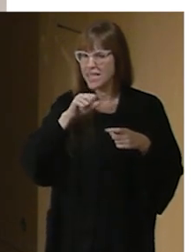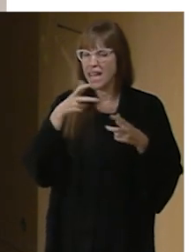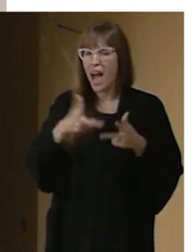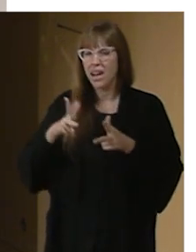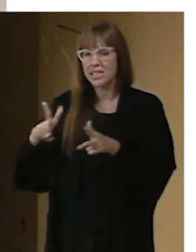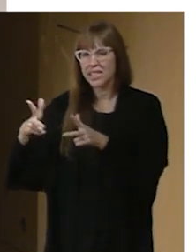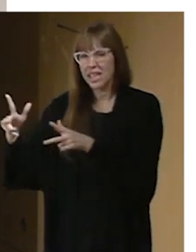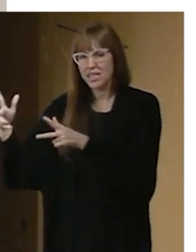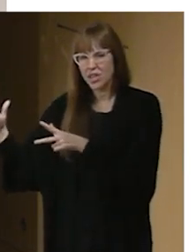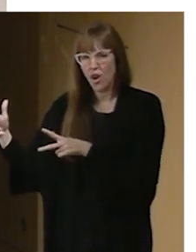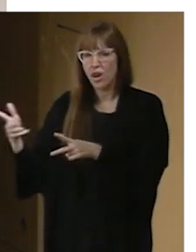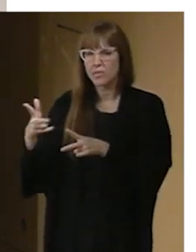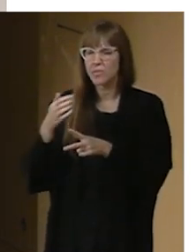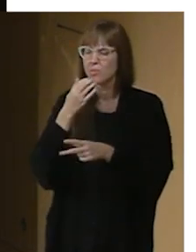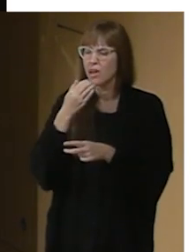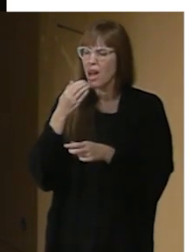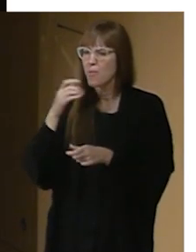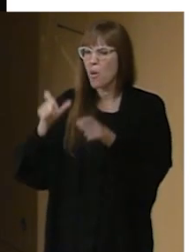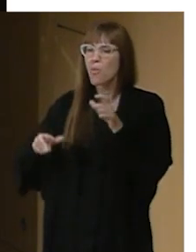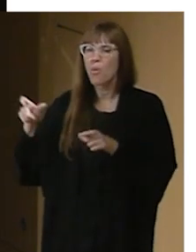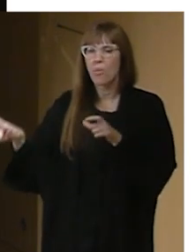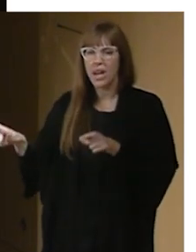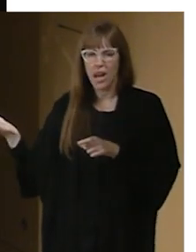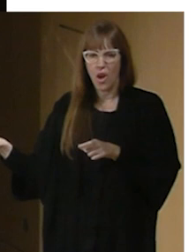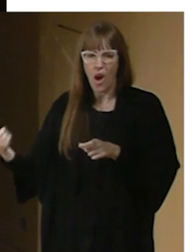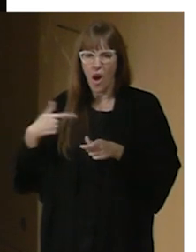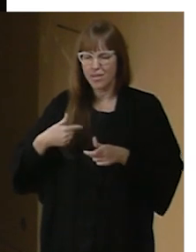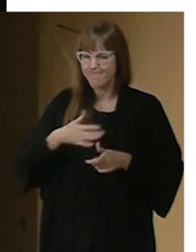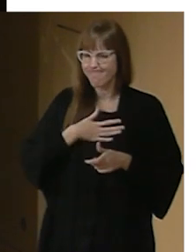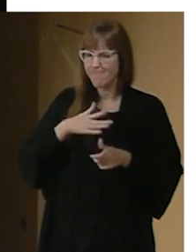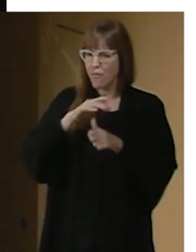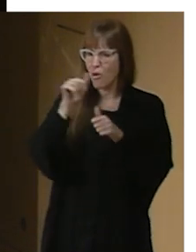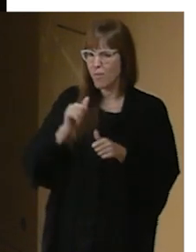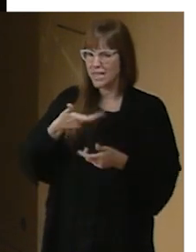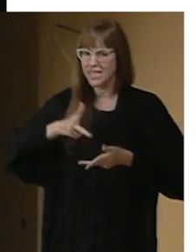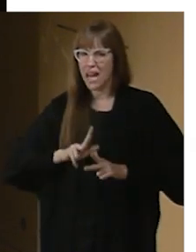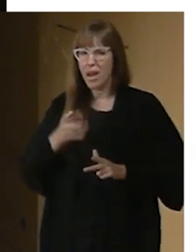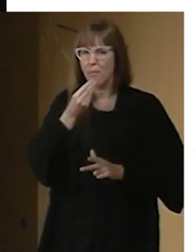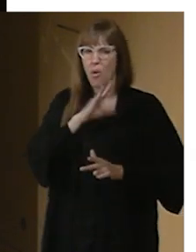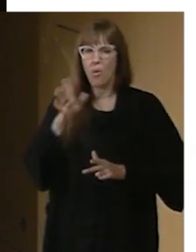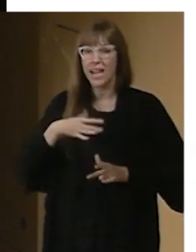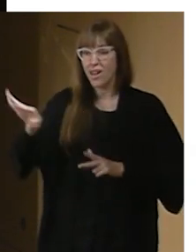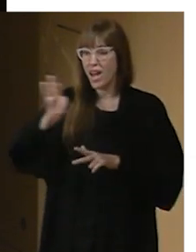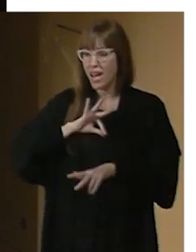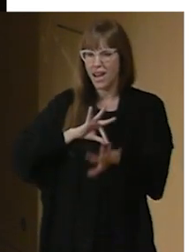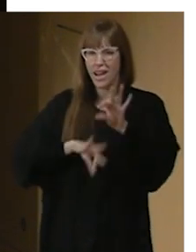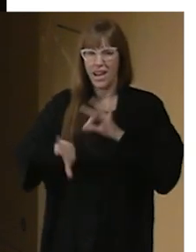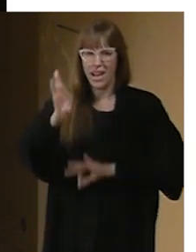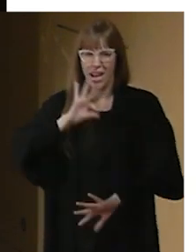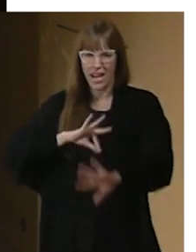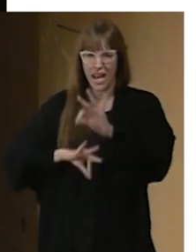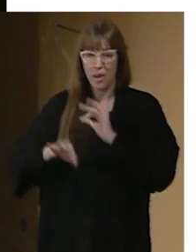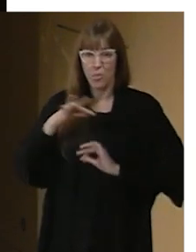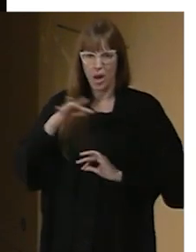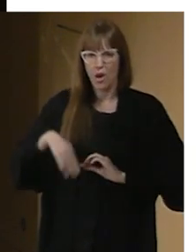puede decidir la manera en la que mejor le conviene sentarse no hay una asignación sino que puedes decidir sentarte delante sentarte